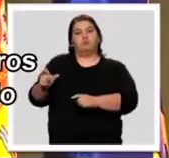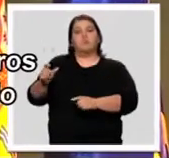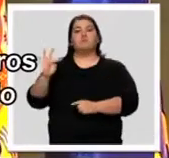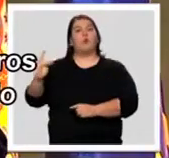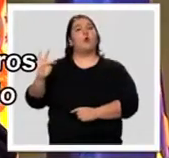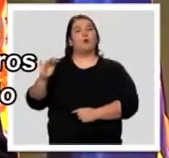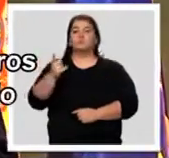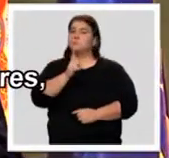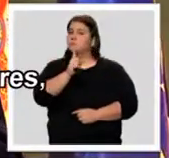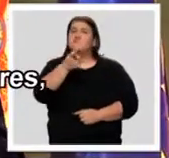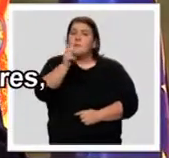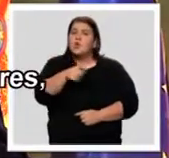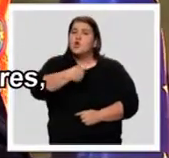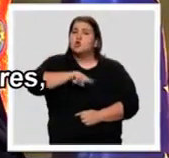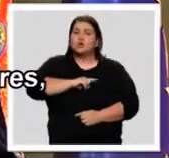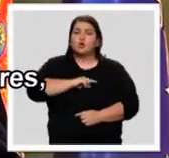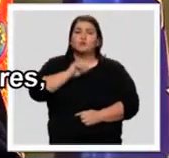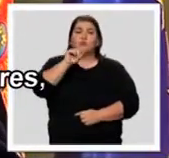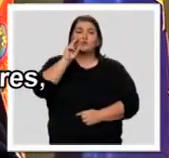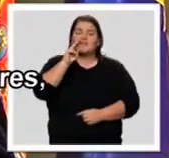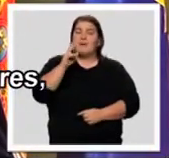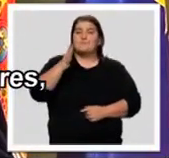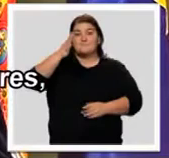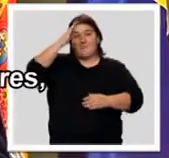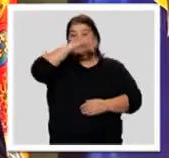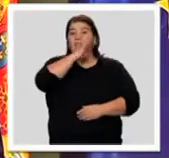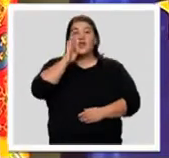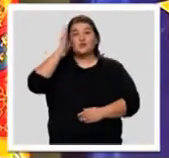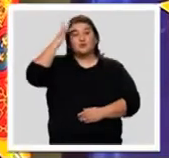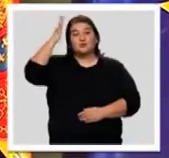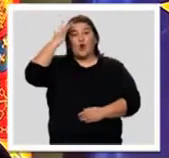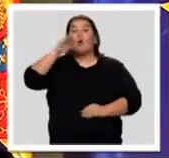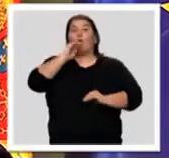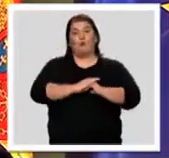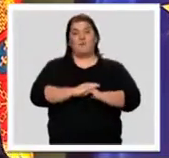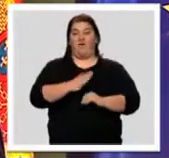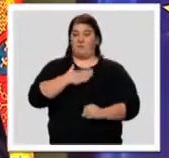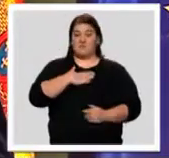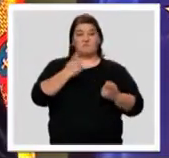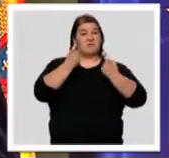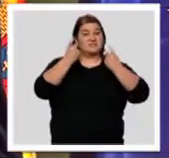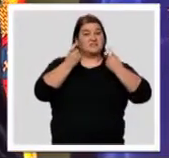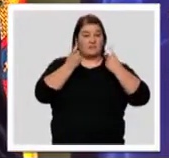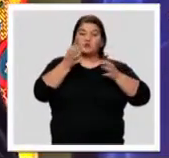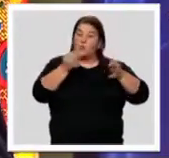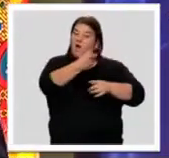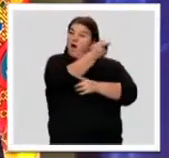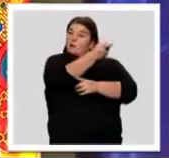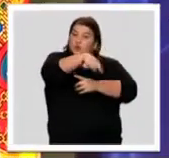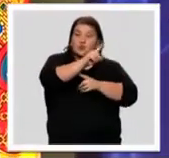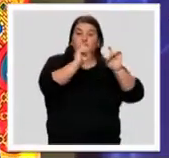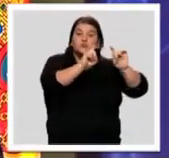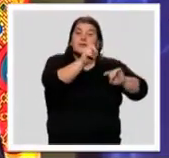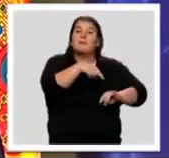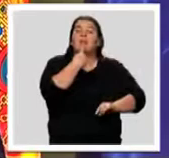sino que con ello estamos cumpliendo la visión de nuestros padres, como nos enseñaban a mí y a muchos de vosotros cuando nos